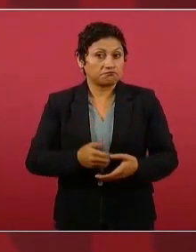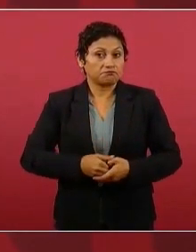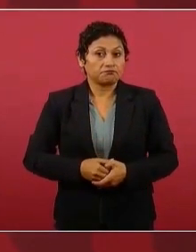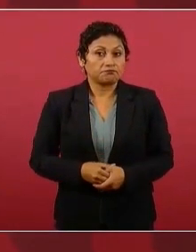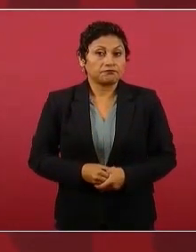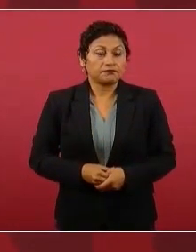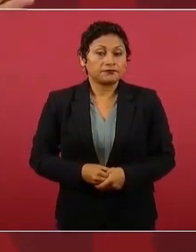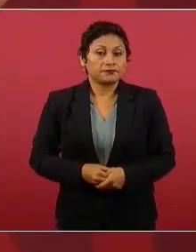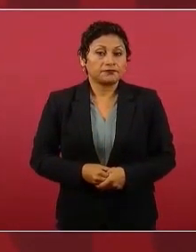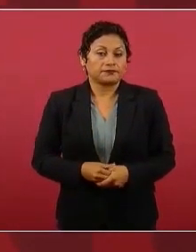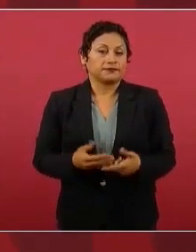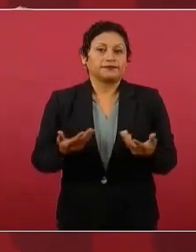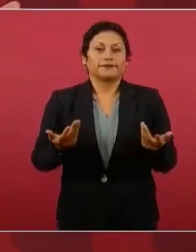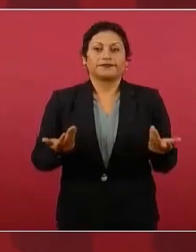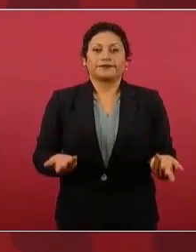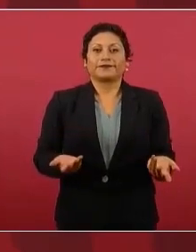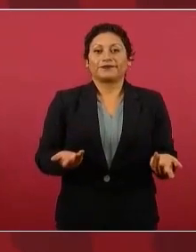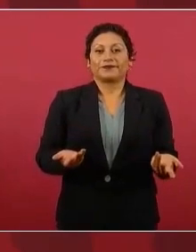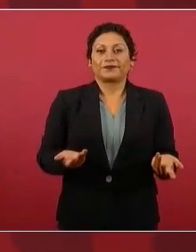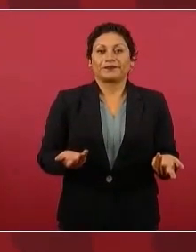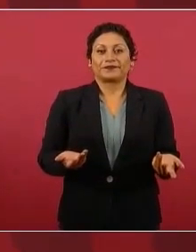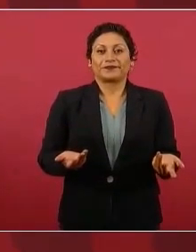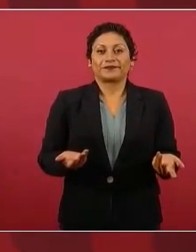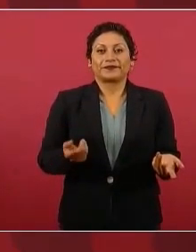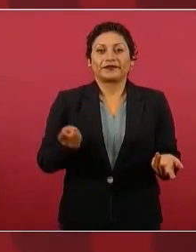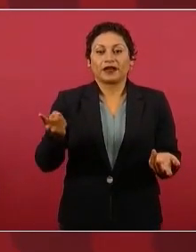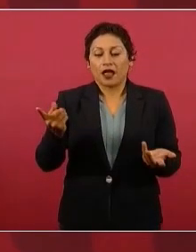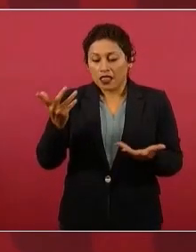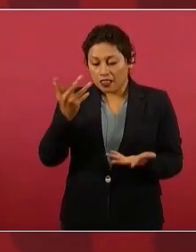Y ya es no